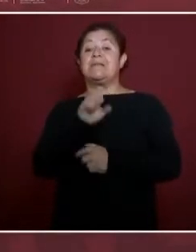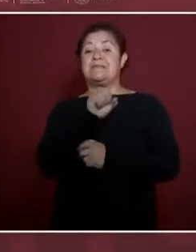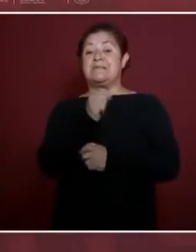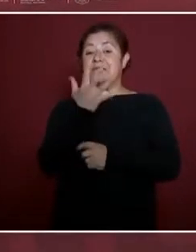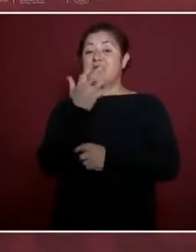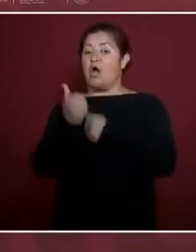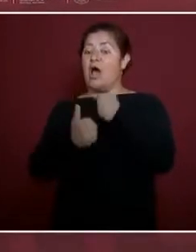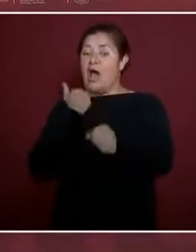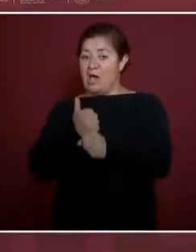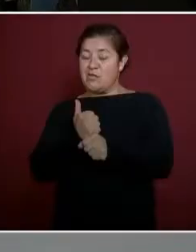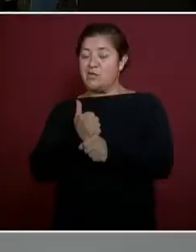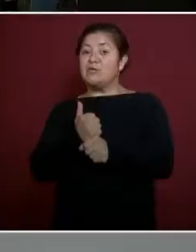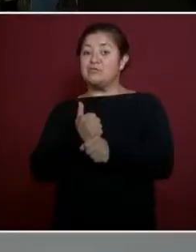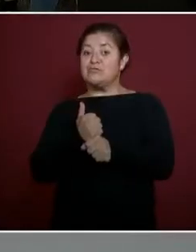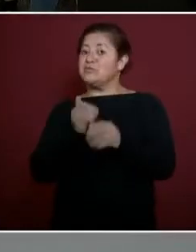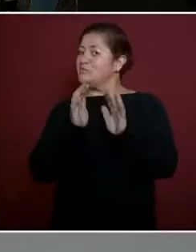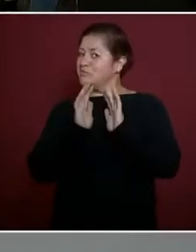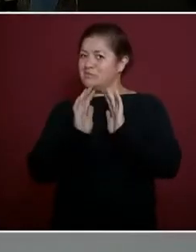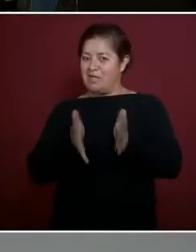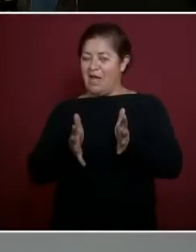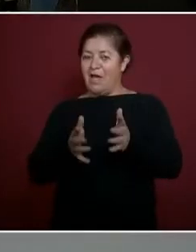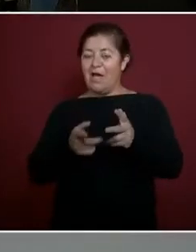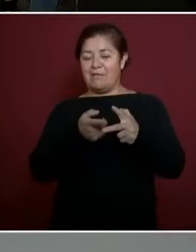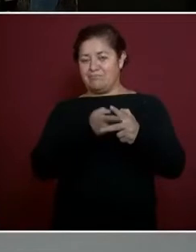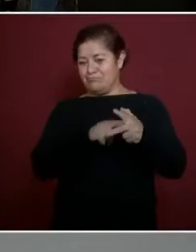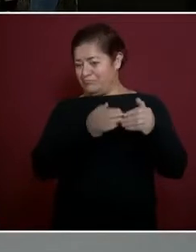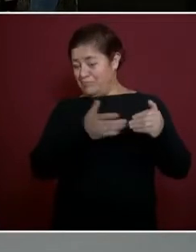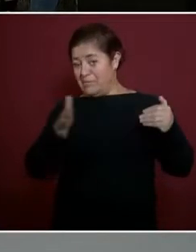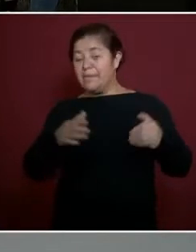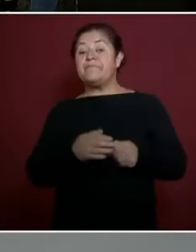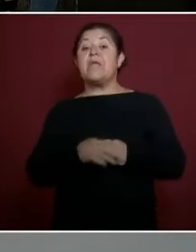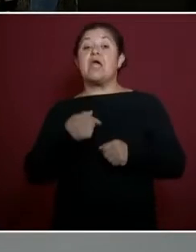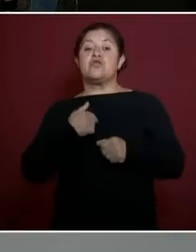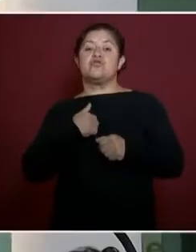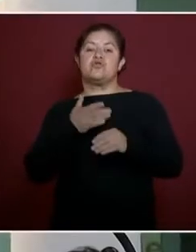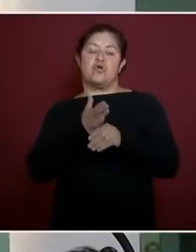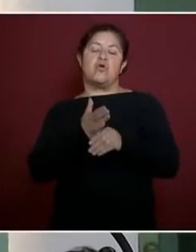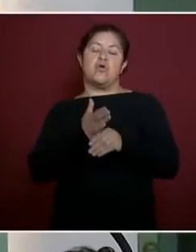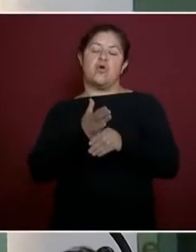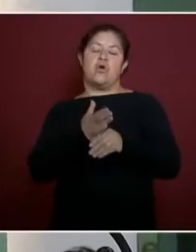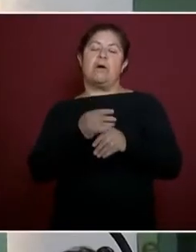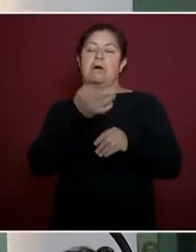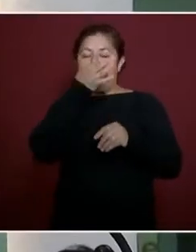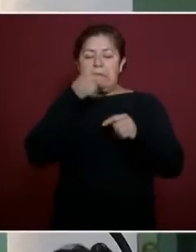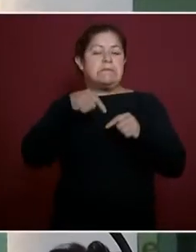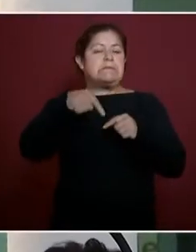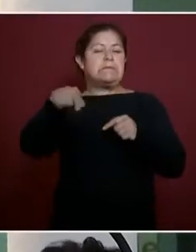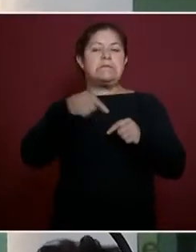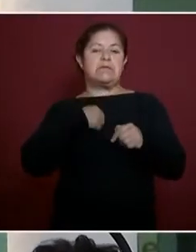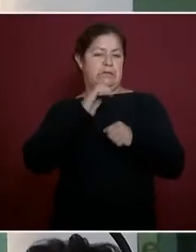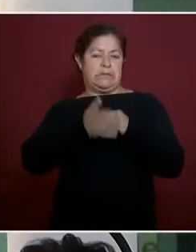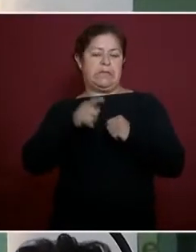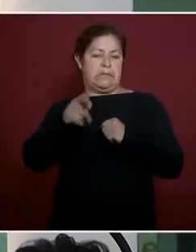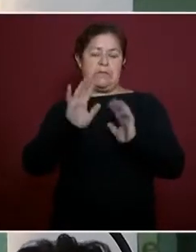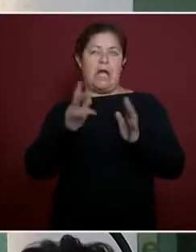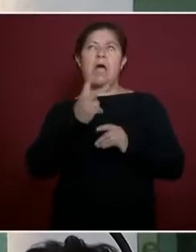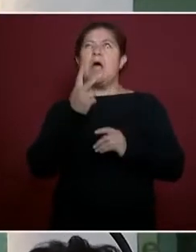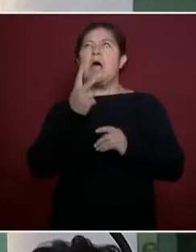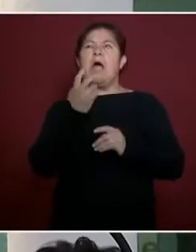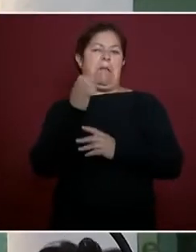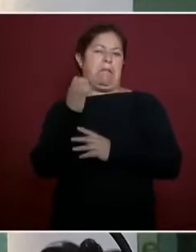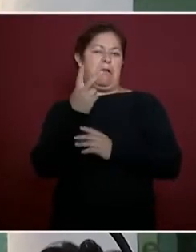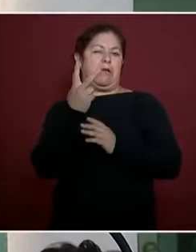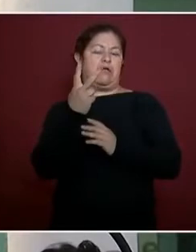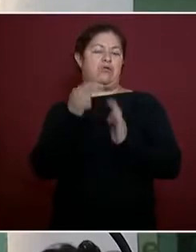y cinco años, y ya antes de que yo termine, desde enero del 24,